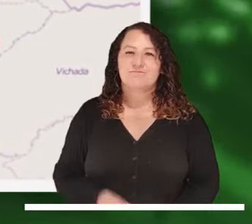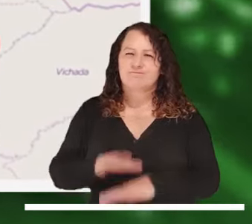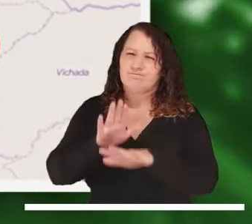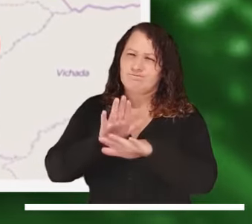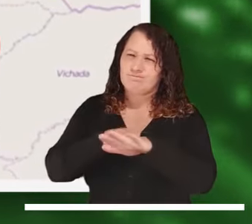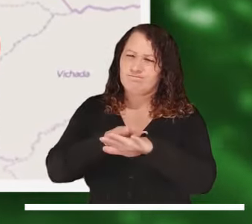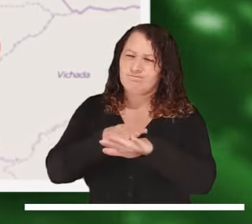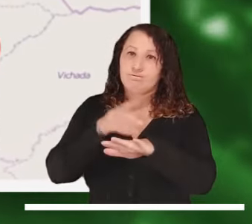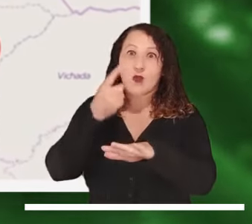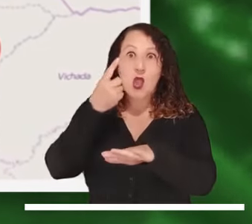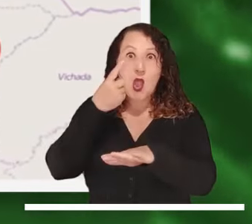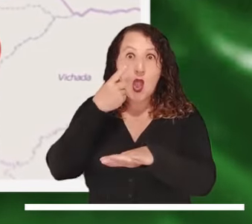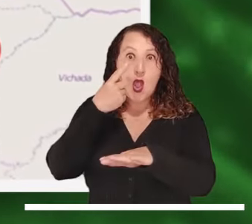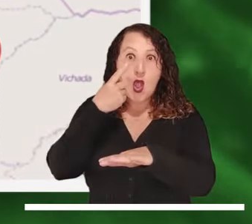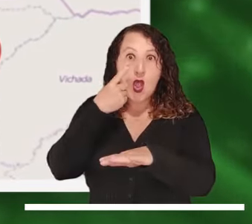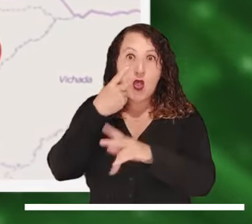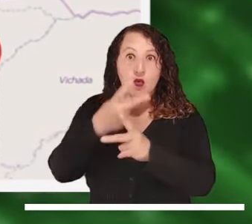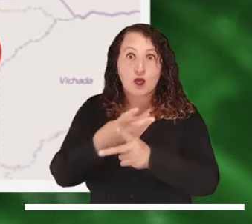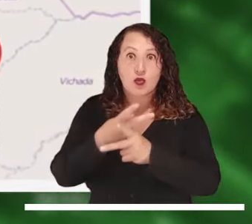Casanare.